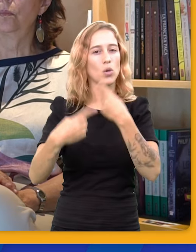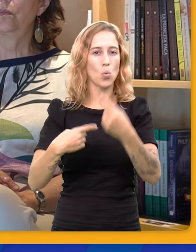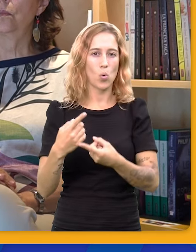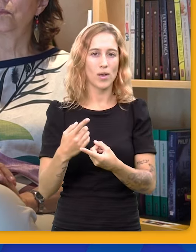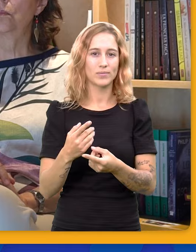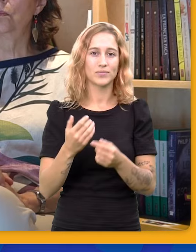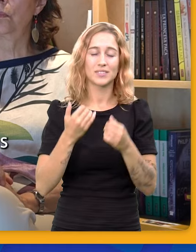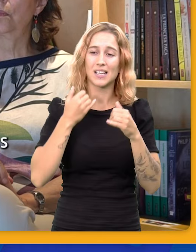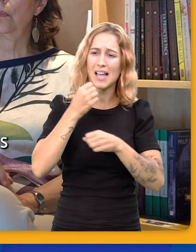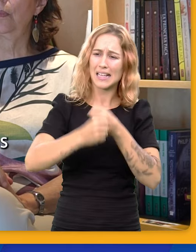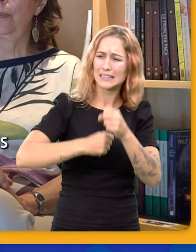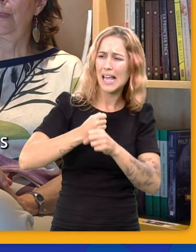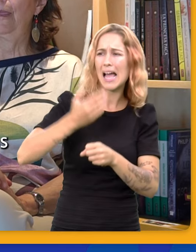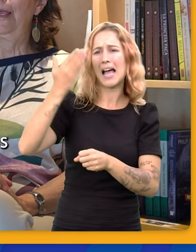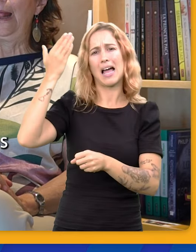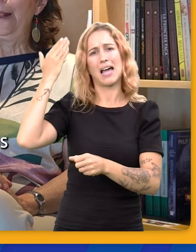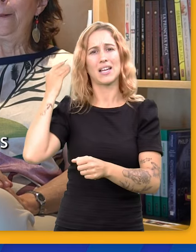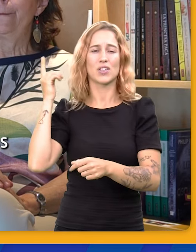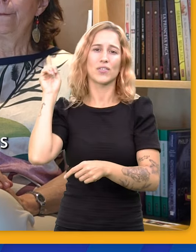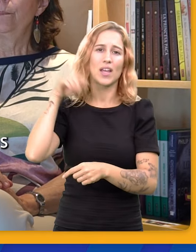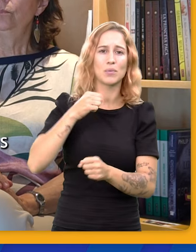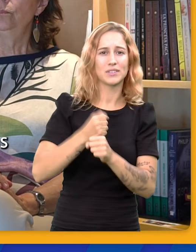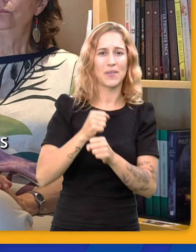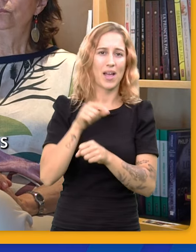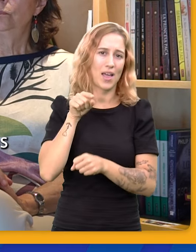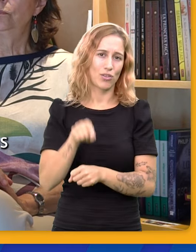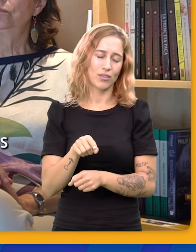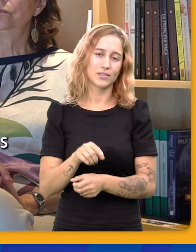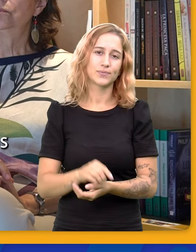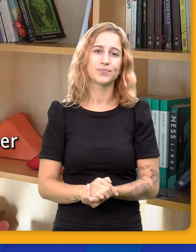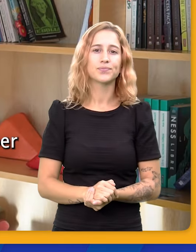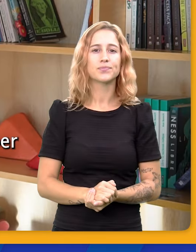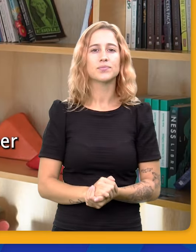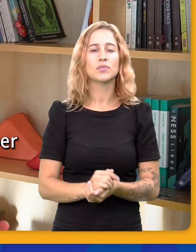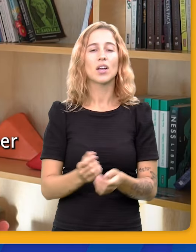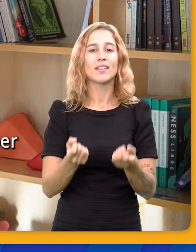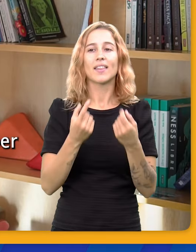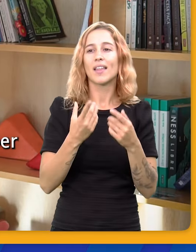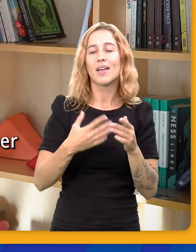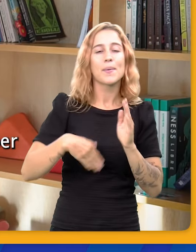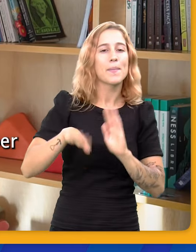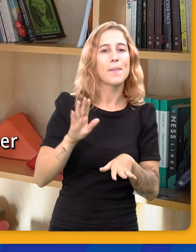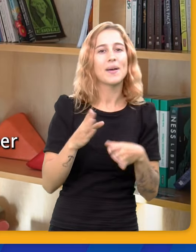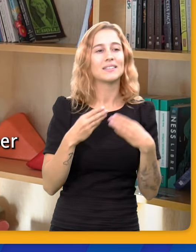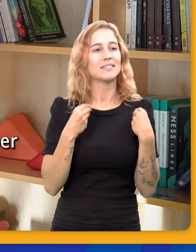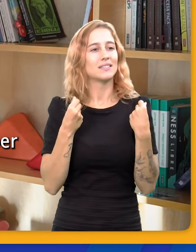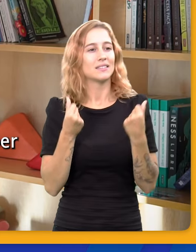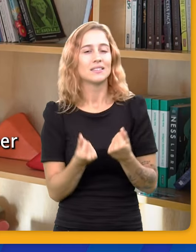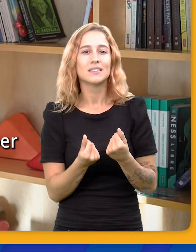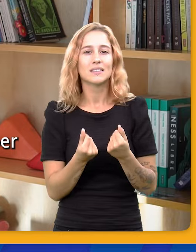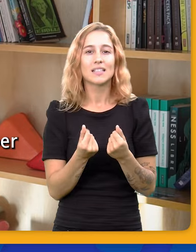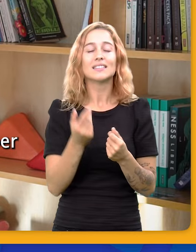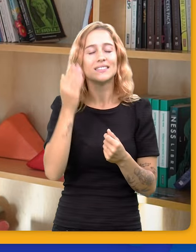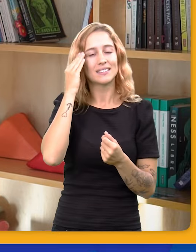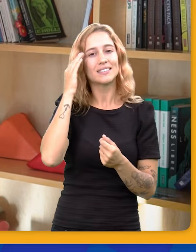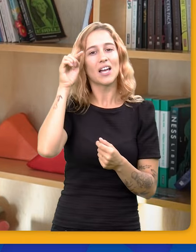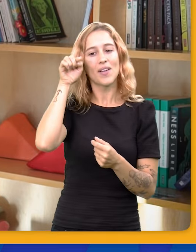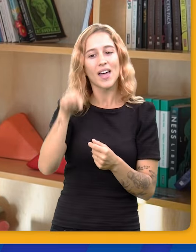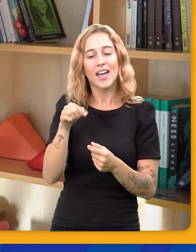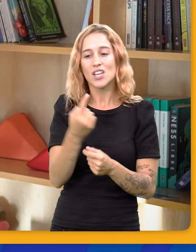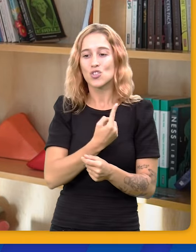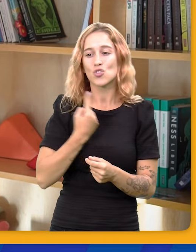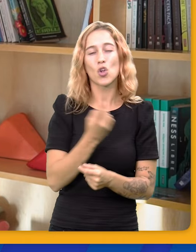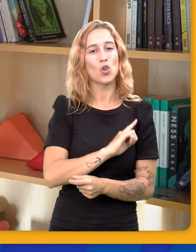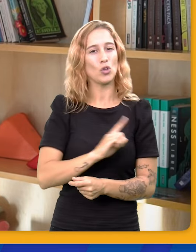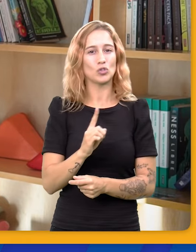De hecho, bueno, hace un montón de años que estamos trabajando en esto, ¿no? Yo creo que lo más gratificante es saber que no estamos solos. Y